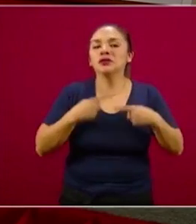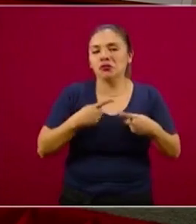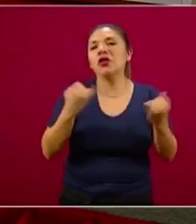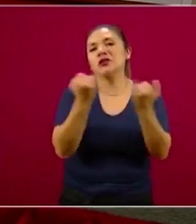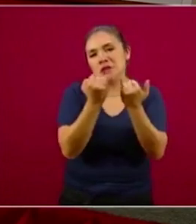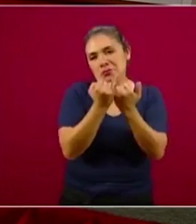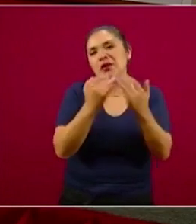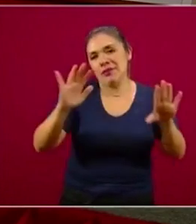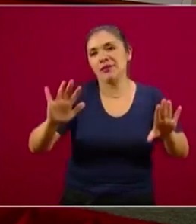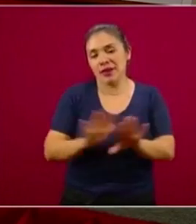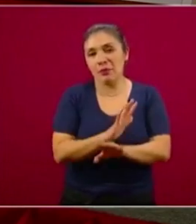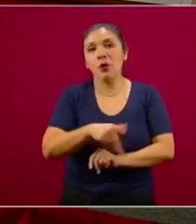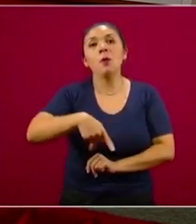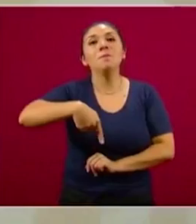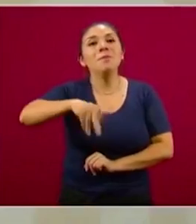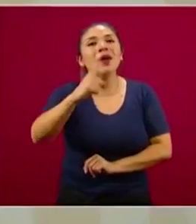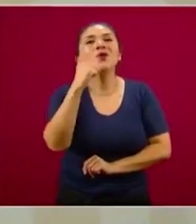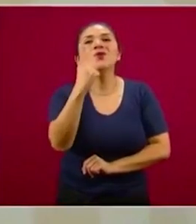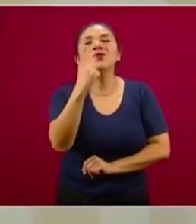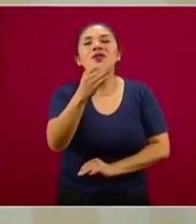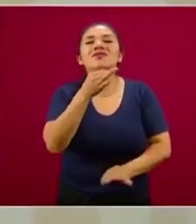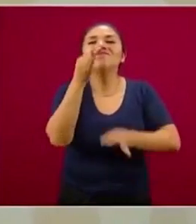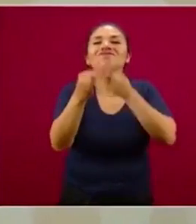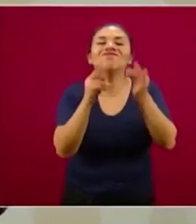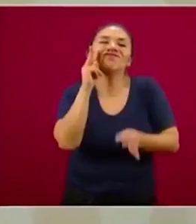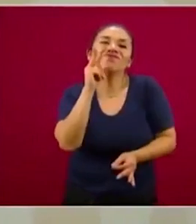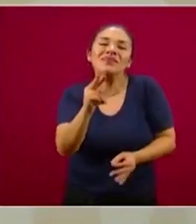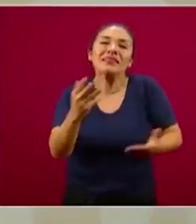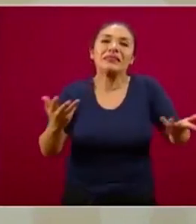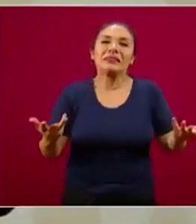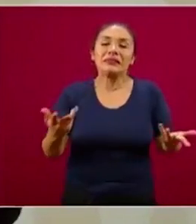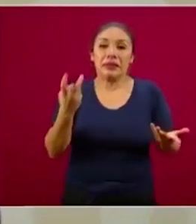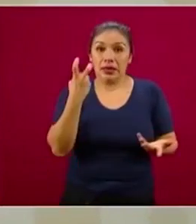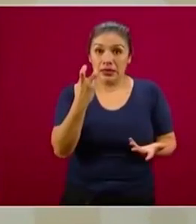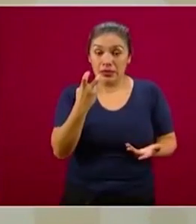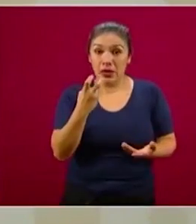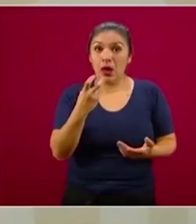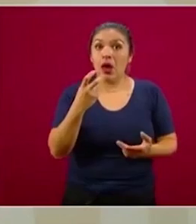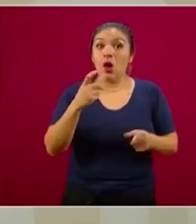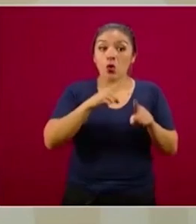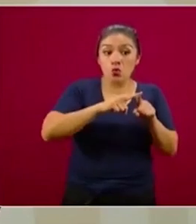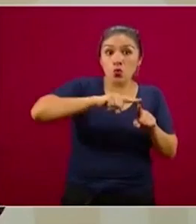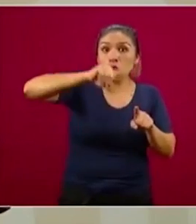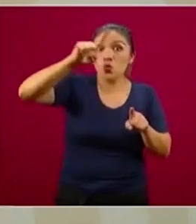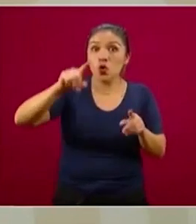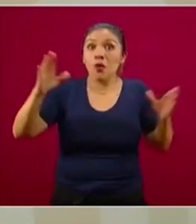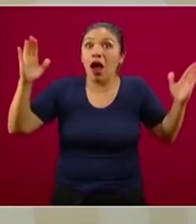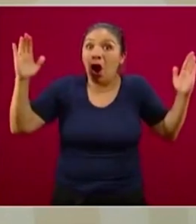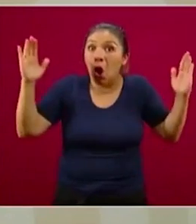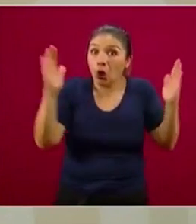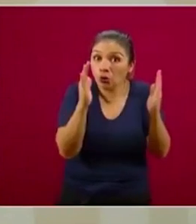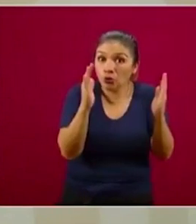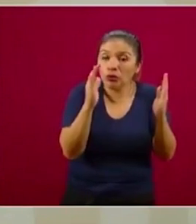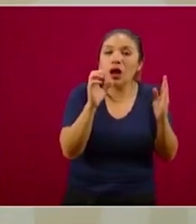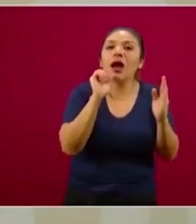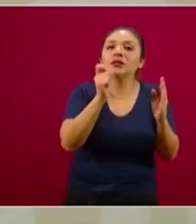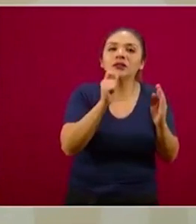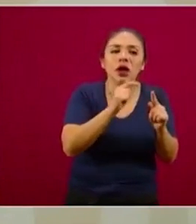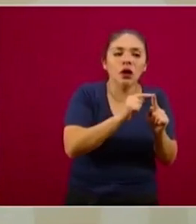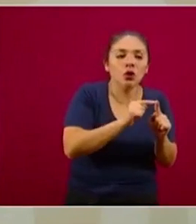cierto punto insatisfactoria que conforme se hace una curva más pequeña se alarga,